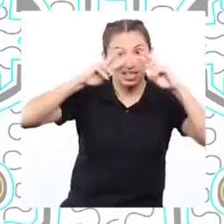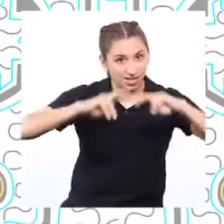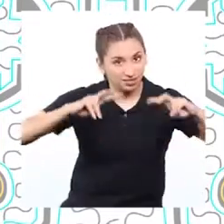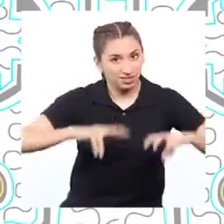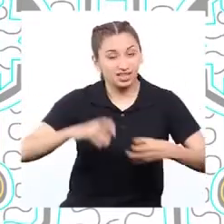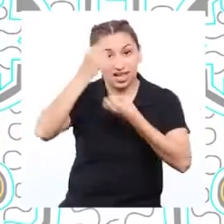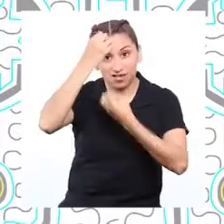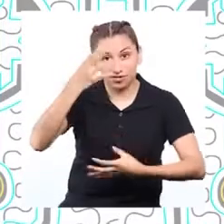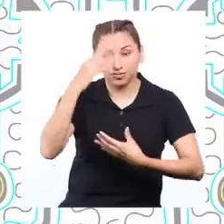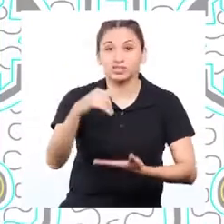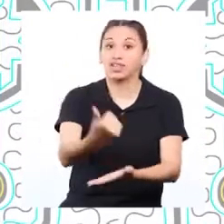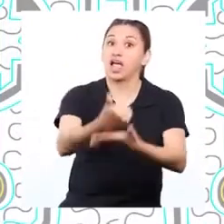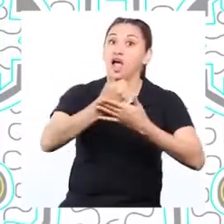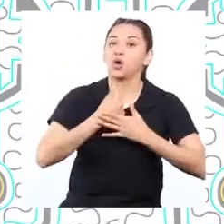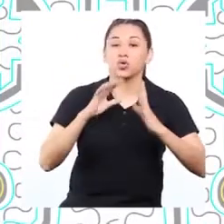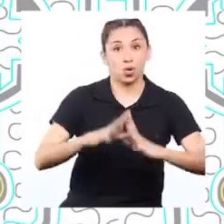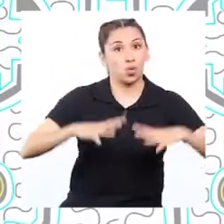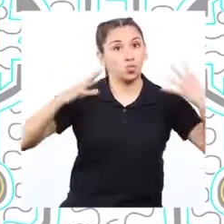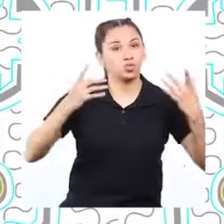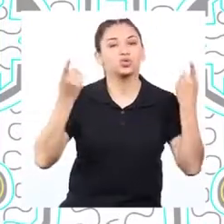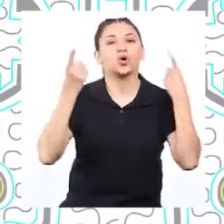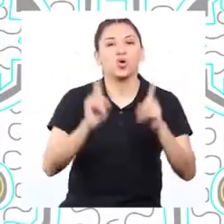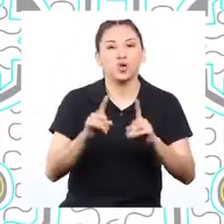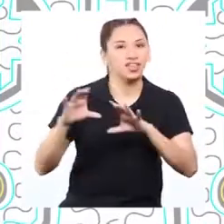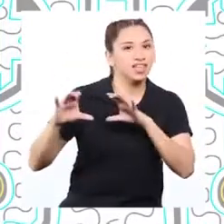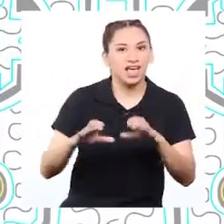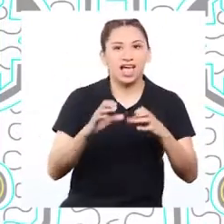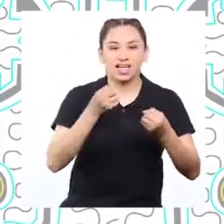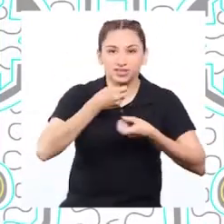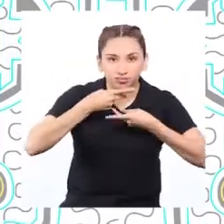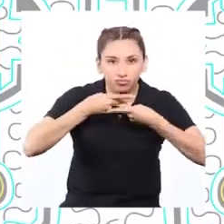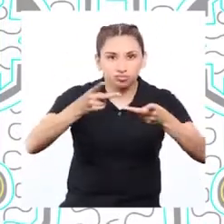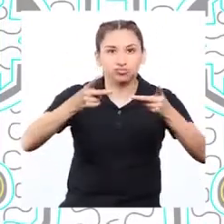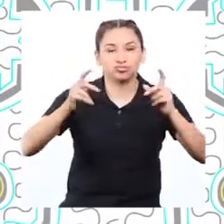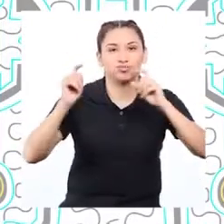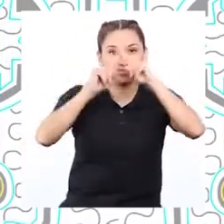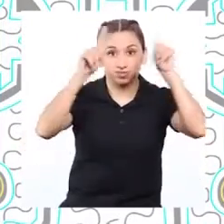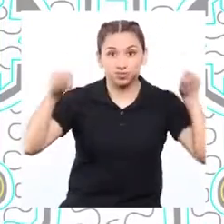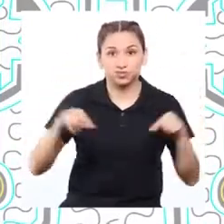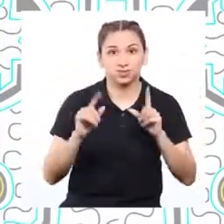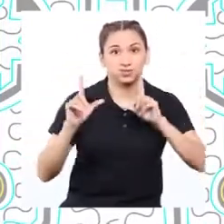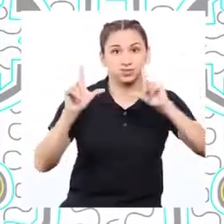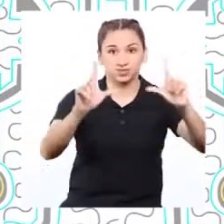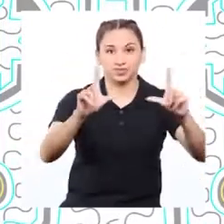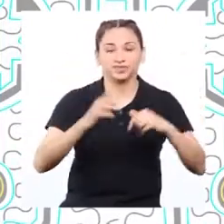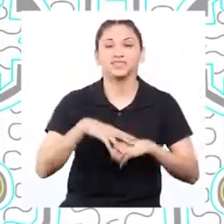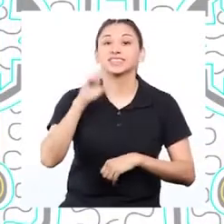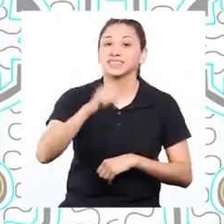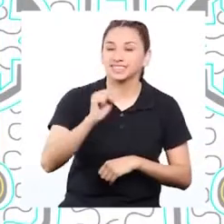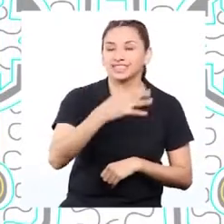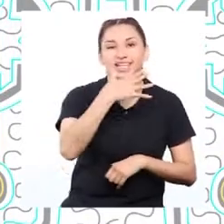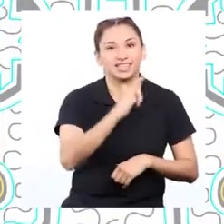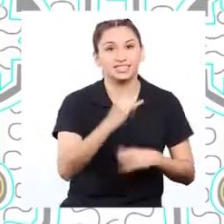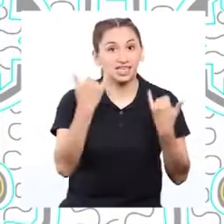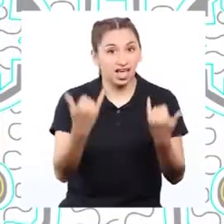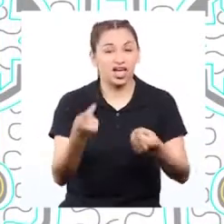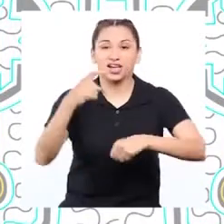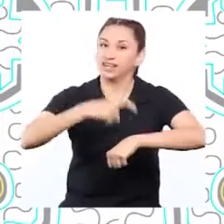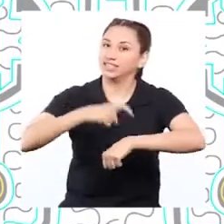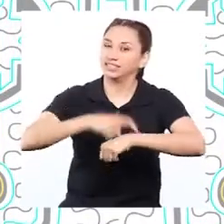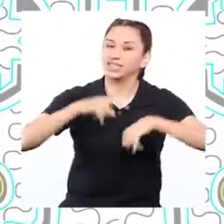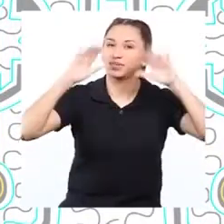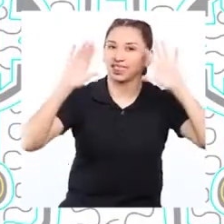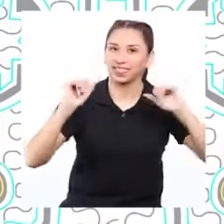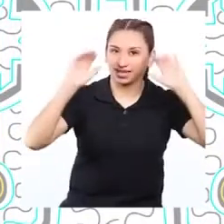Han investigado información que nos va a ser muy útil cuando hagamos el plan de campaña de difusión. Así es, Jazmín. Ahora